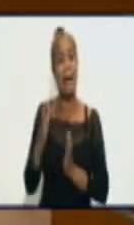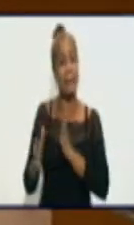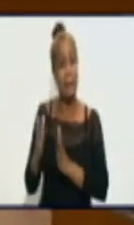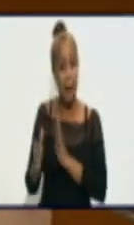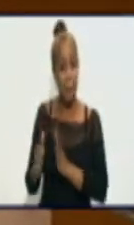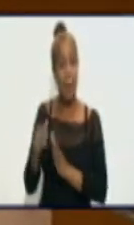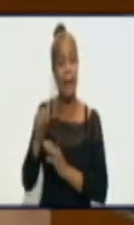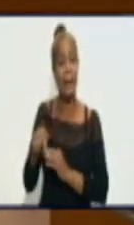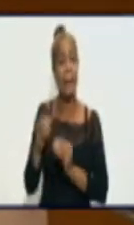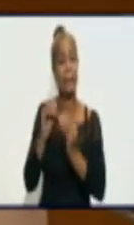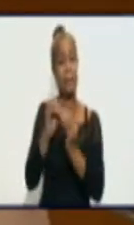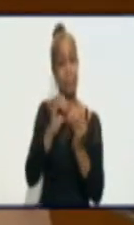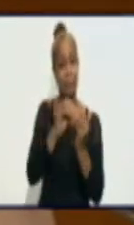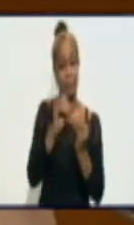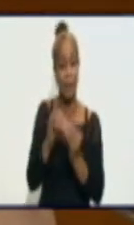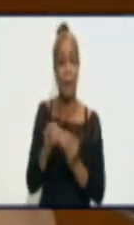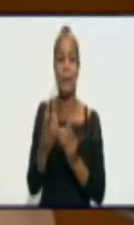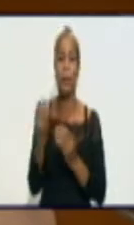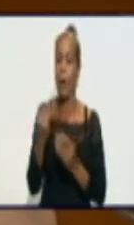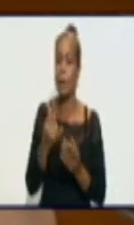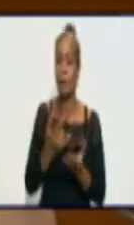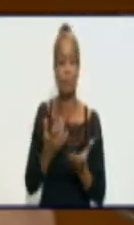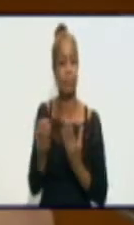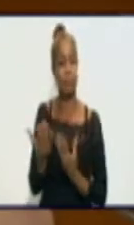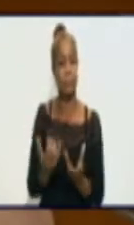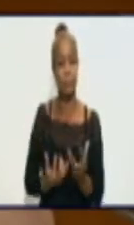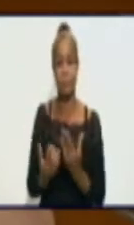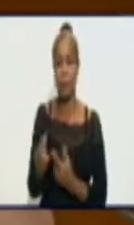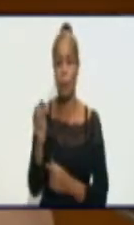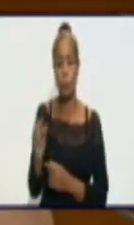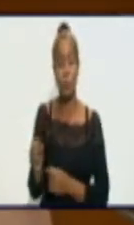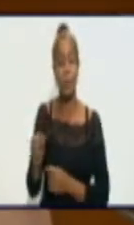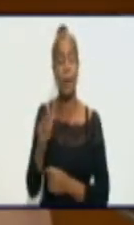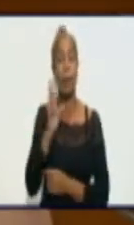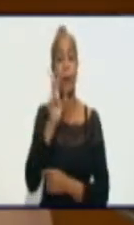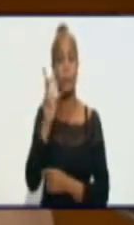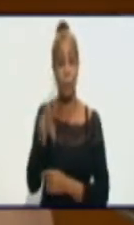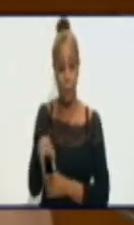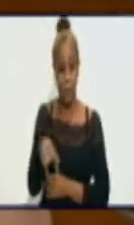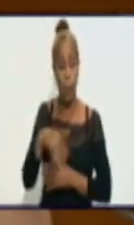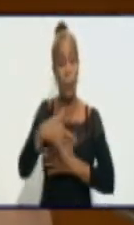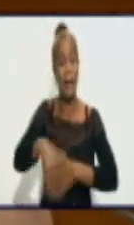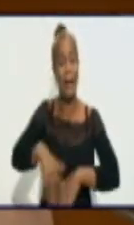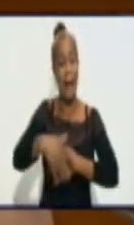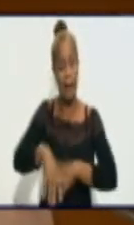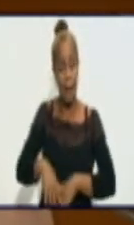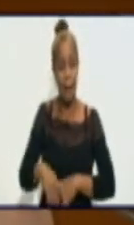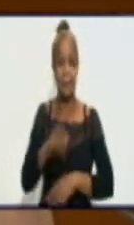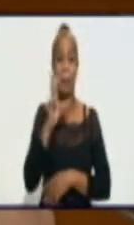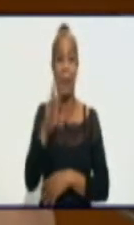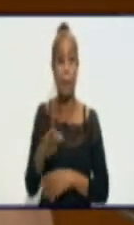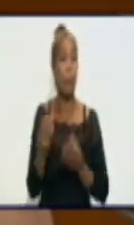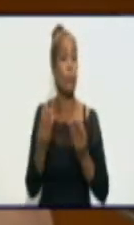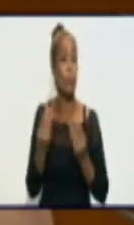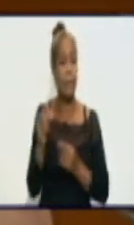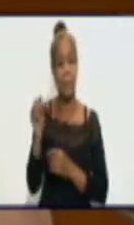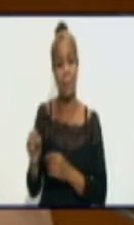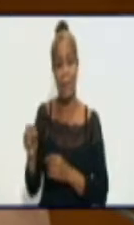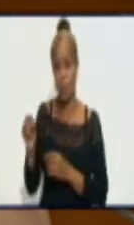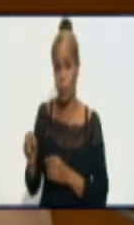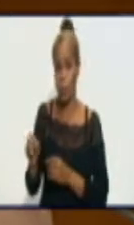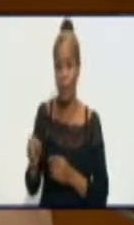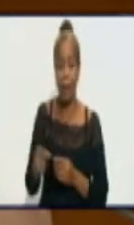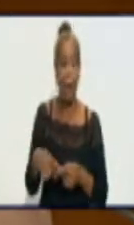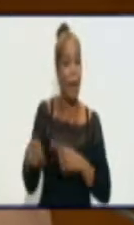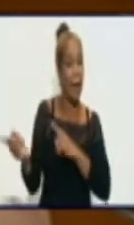limitada en la que está Vayamo, con la movilidad que hay hoy, cuando uno sale a las calles y ve el gran número de personas que tenemos hoy moviéndose por